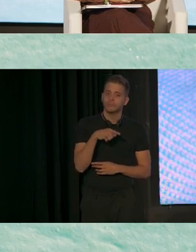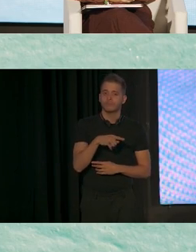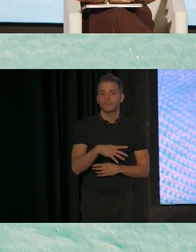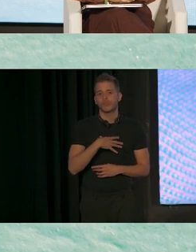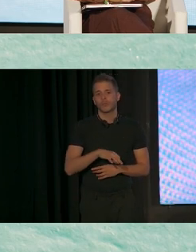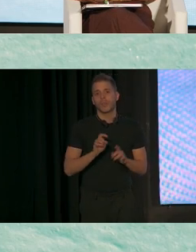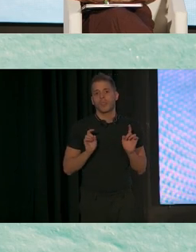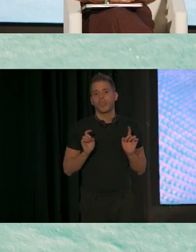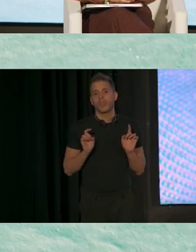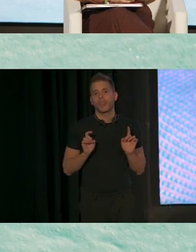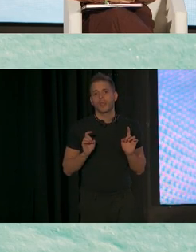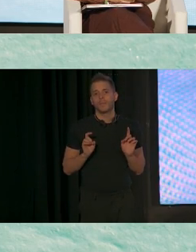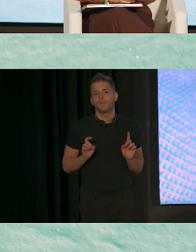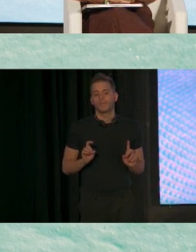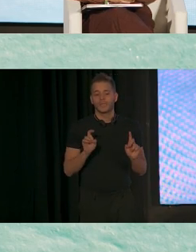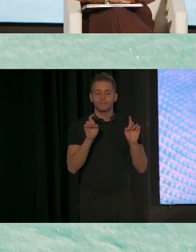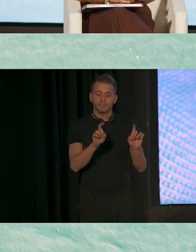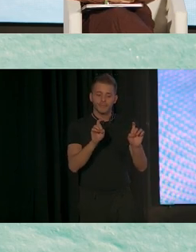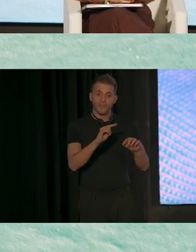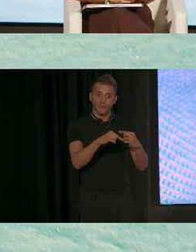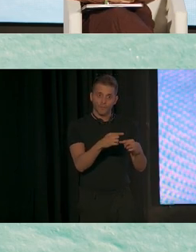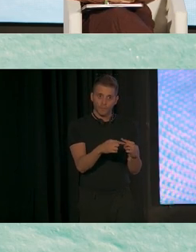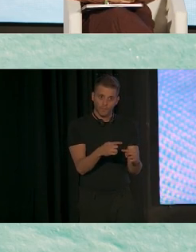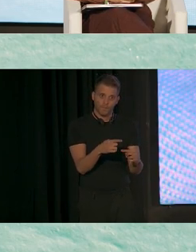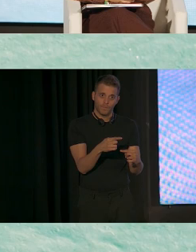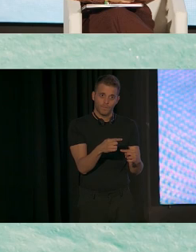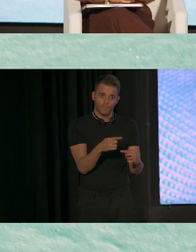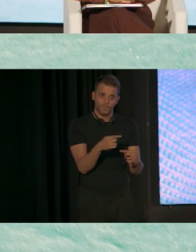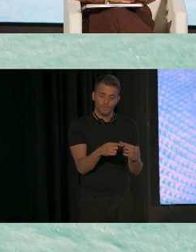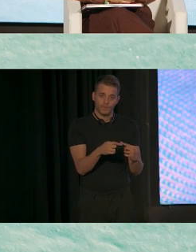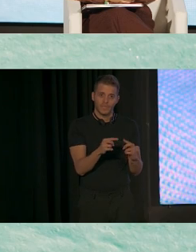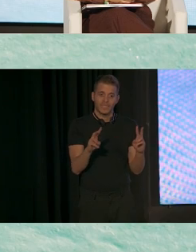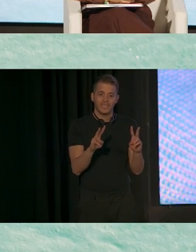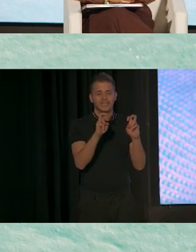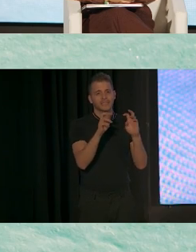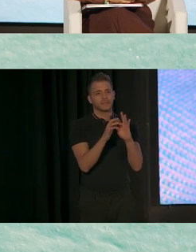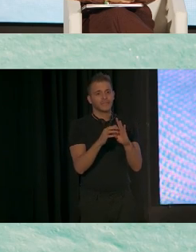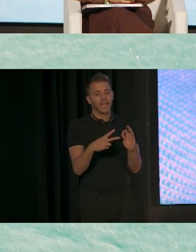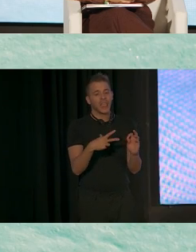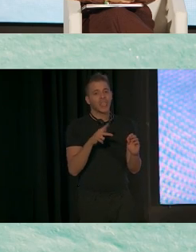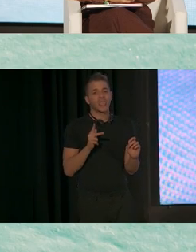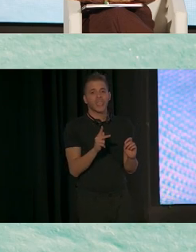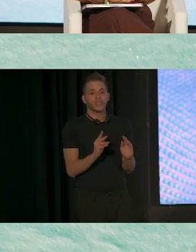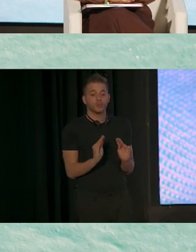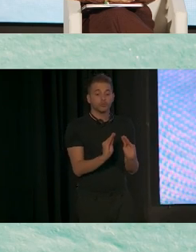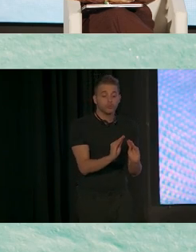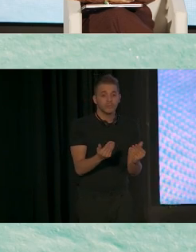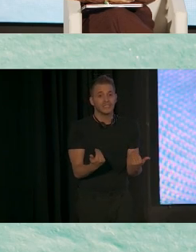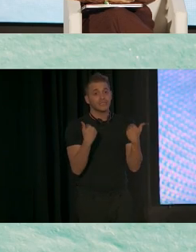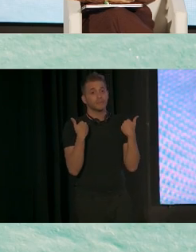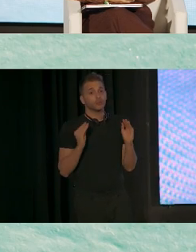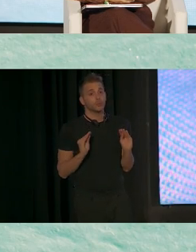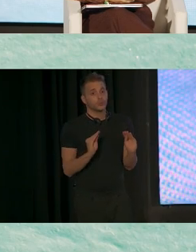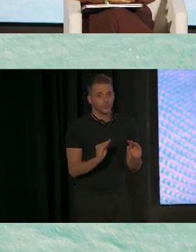educar a las familias sobre sus derechos y responsabilidades, pero con mucho